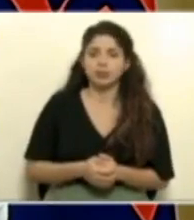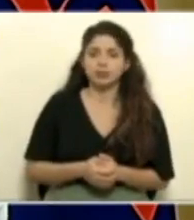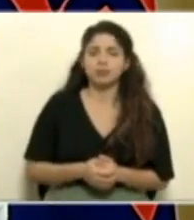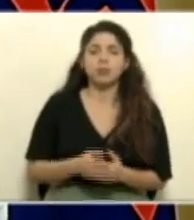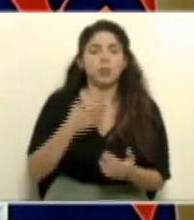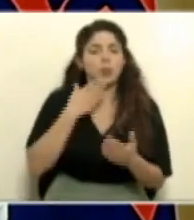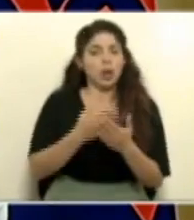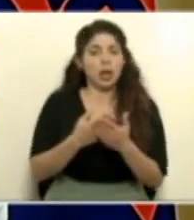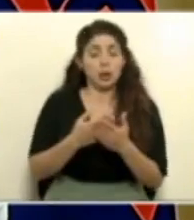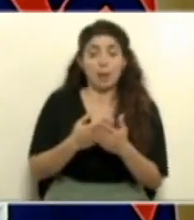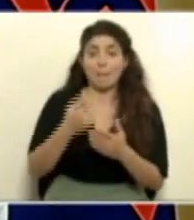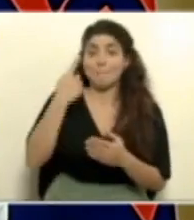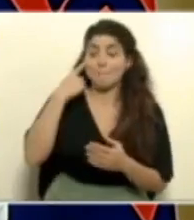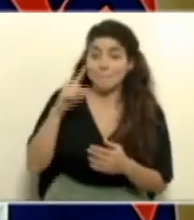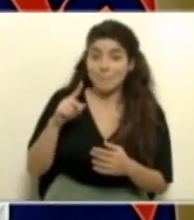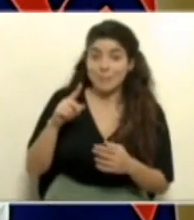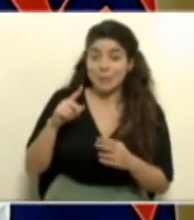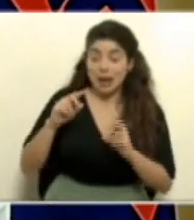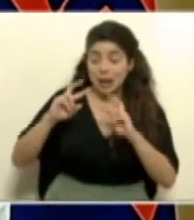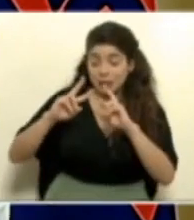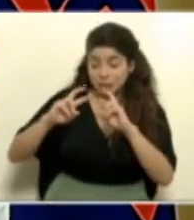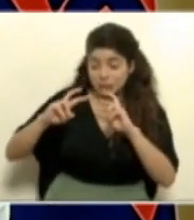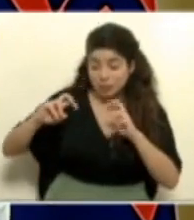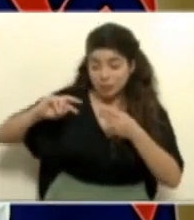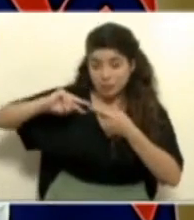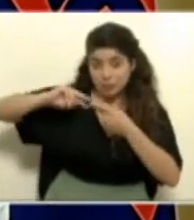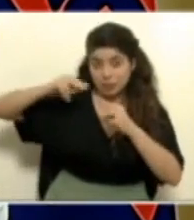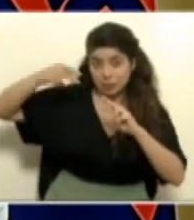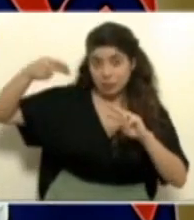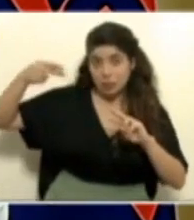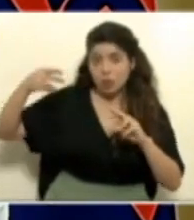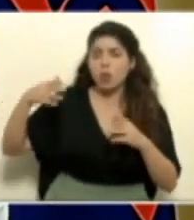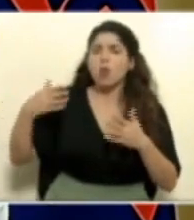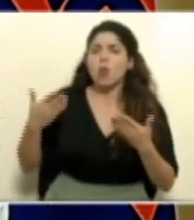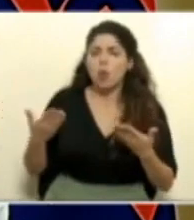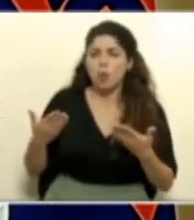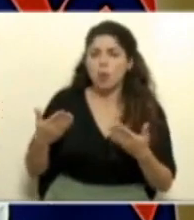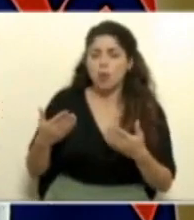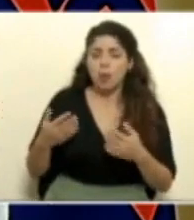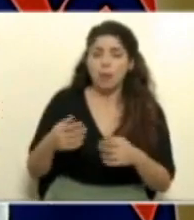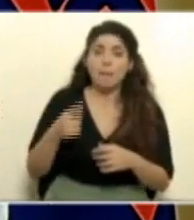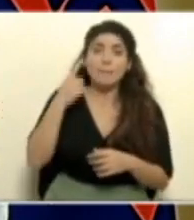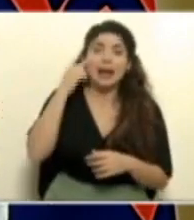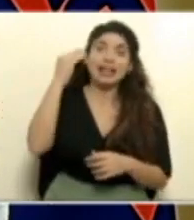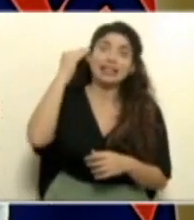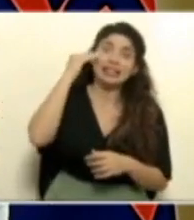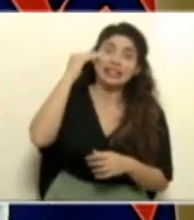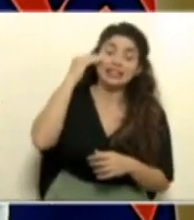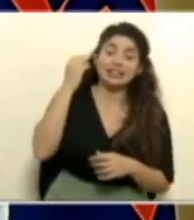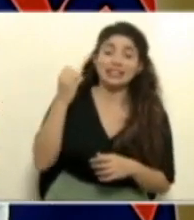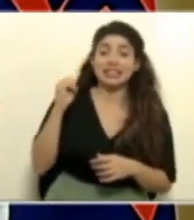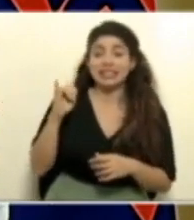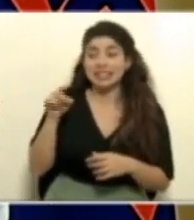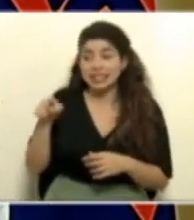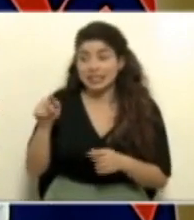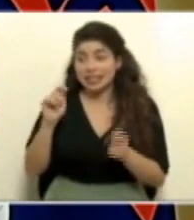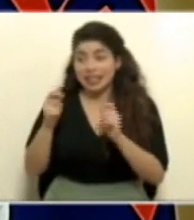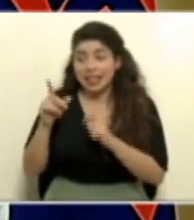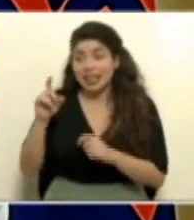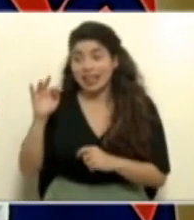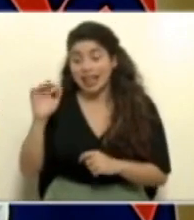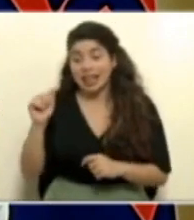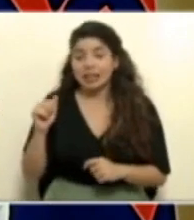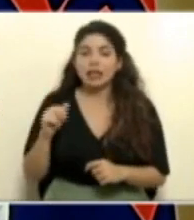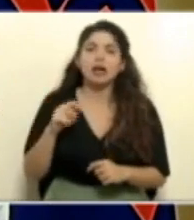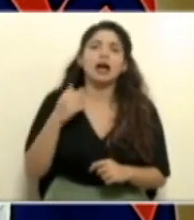Bien, para poder llevar a cabo este análisis genómico, se determinan, o para saber si estamos frente a la variante Delta, se determinan